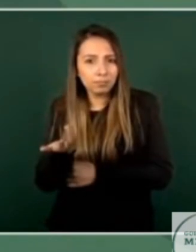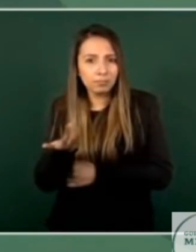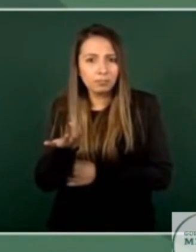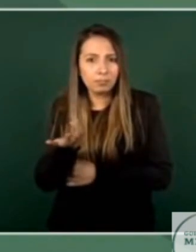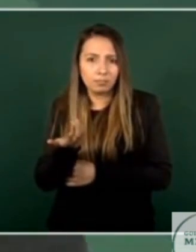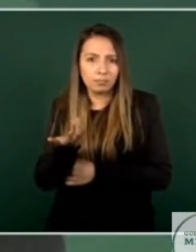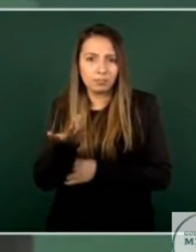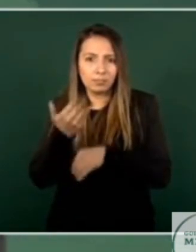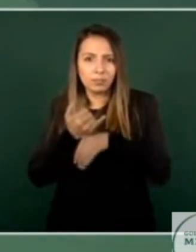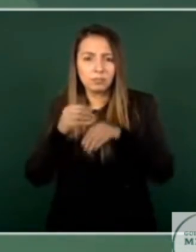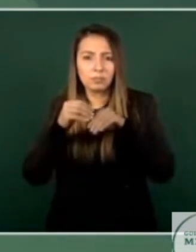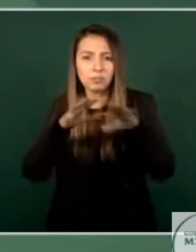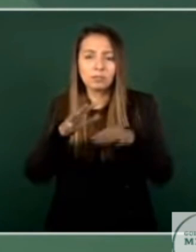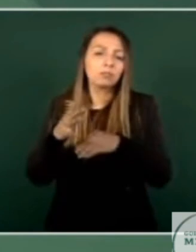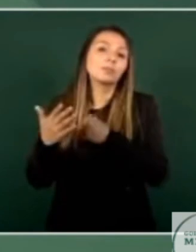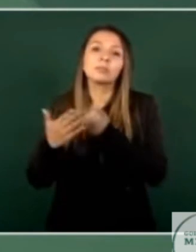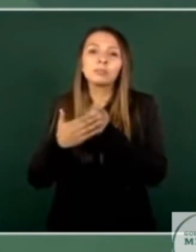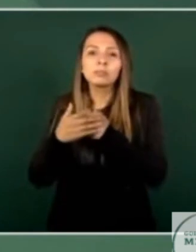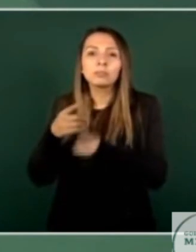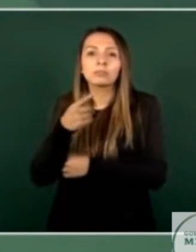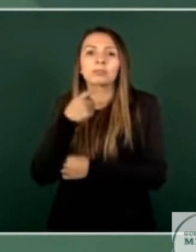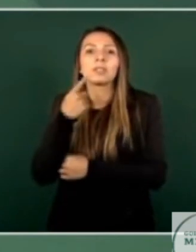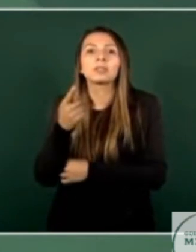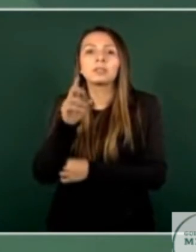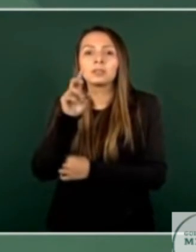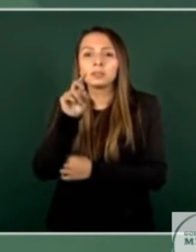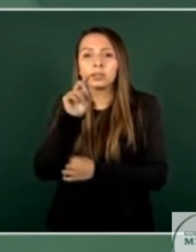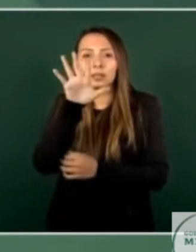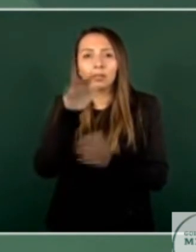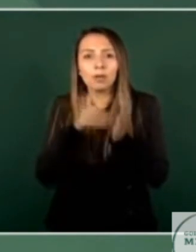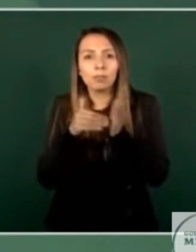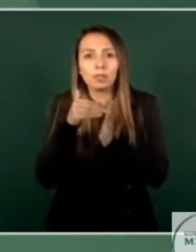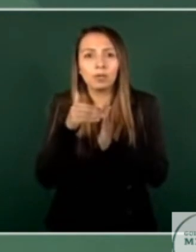que gana 35 millones al año